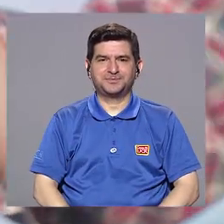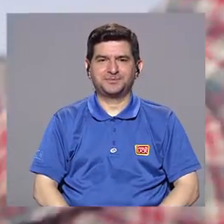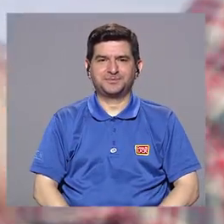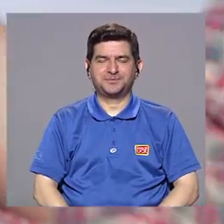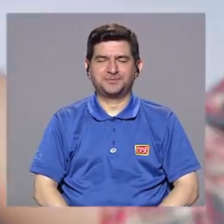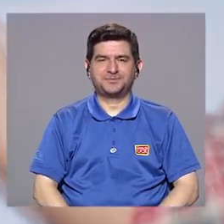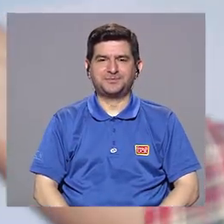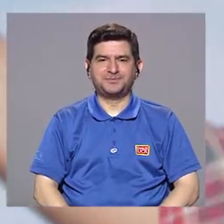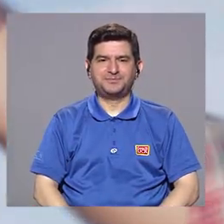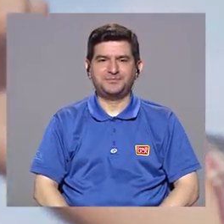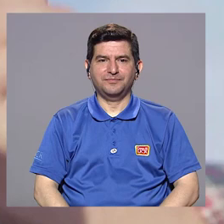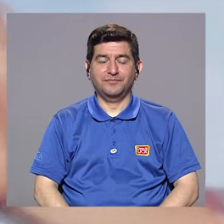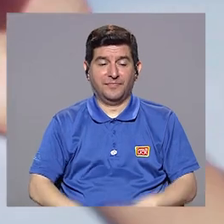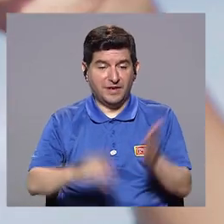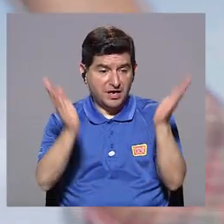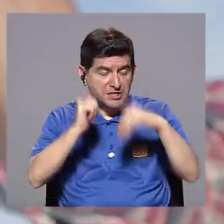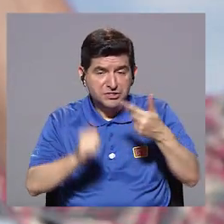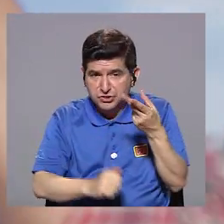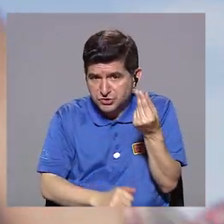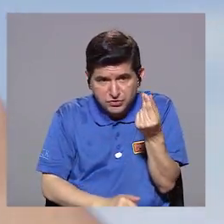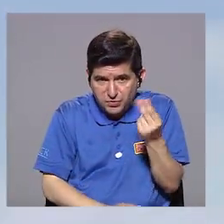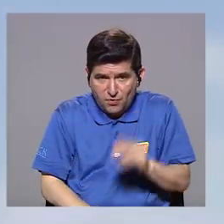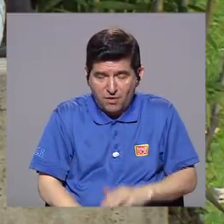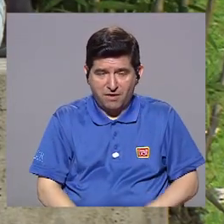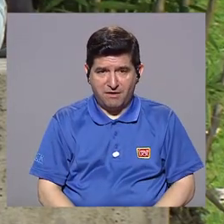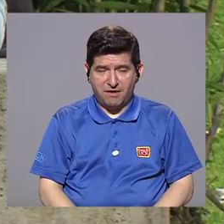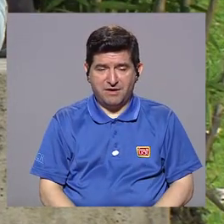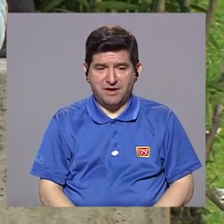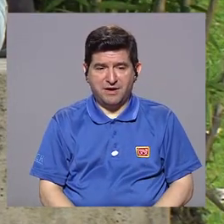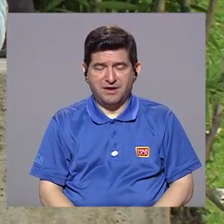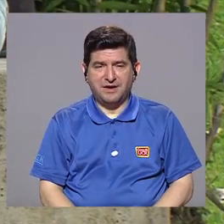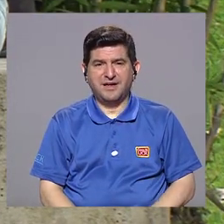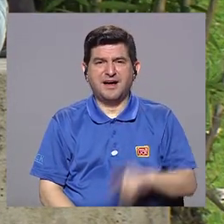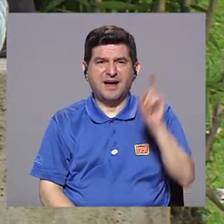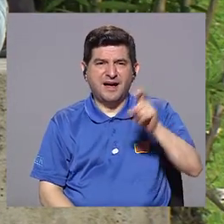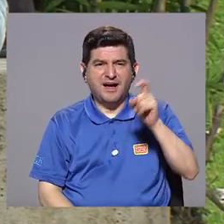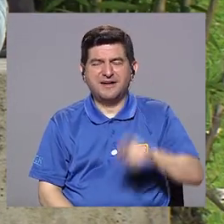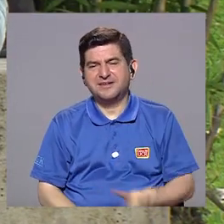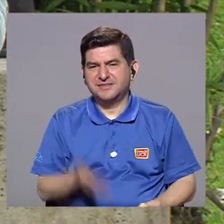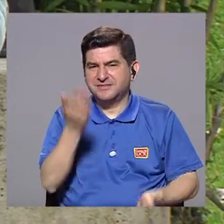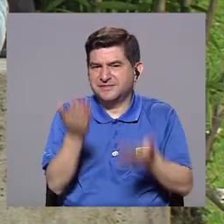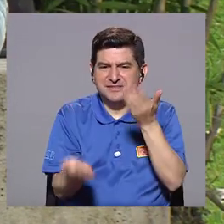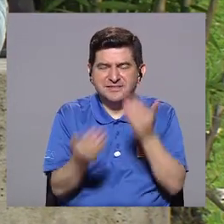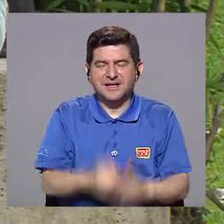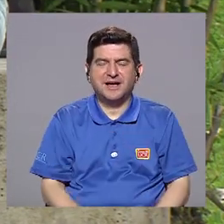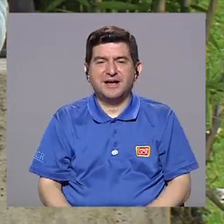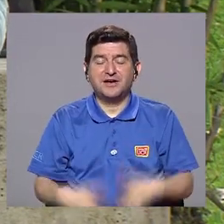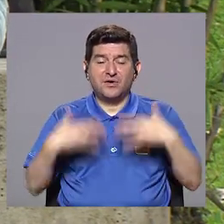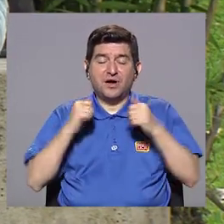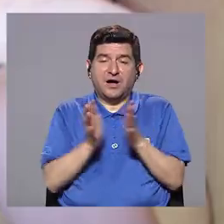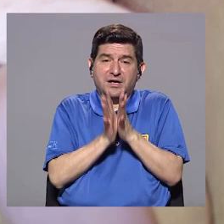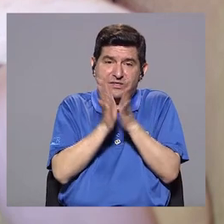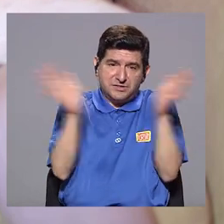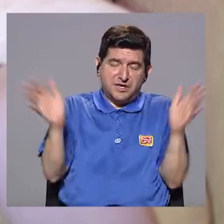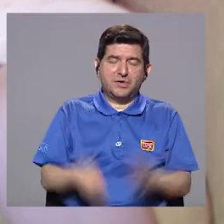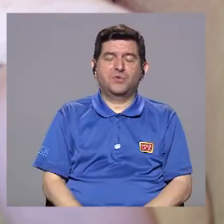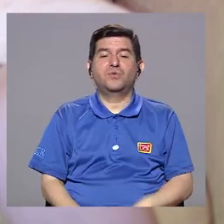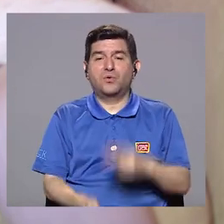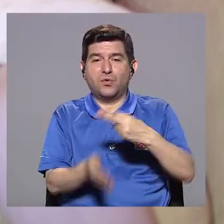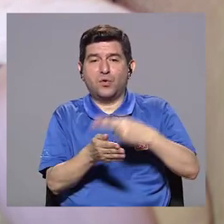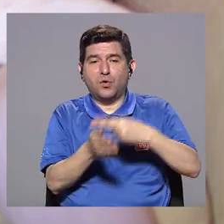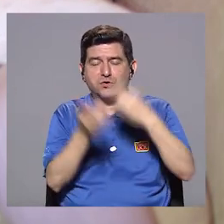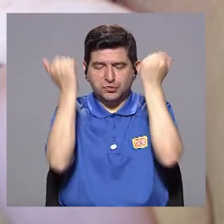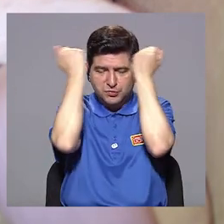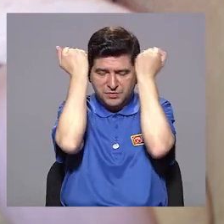bueno, si no hay recursos, se tiene que acudir a la salud pública. El hospital